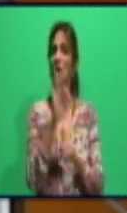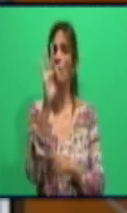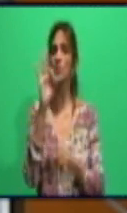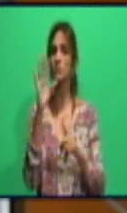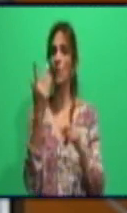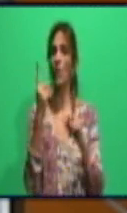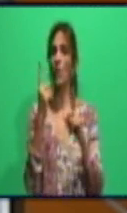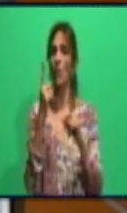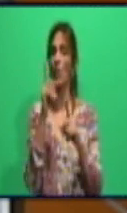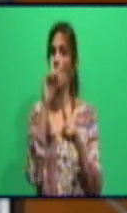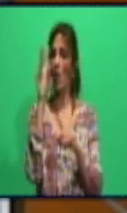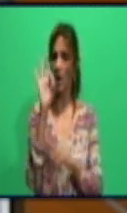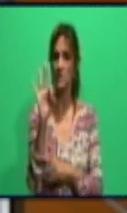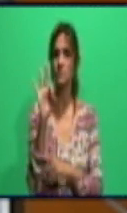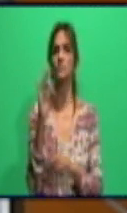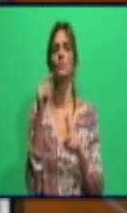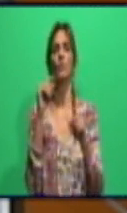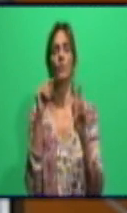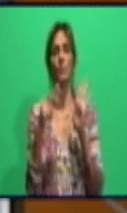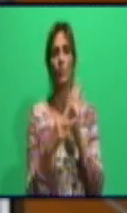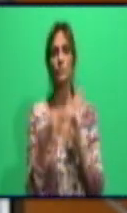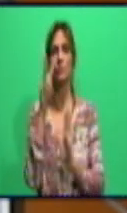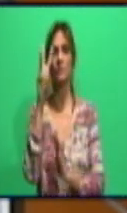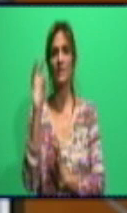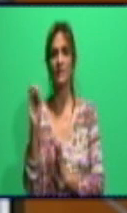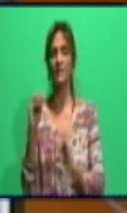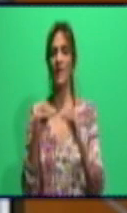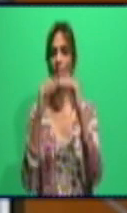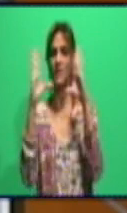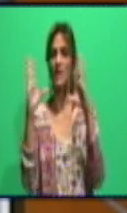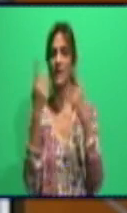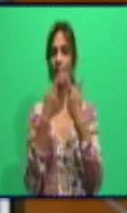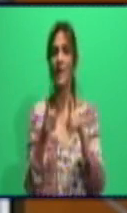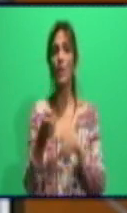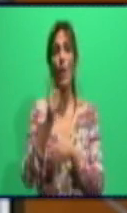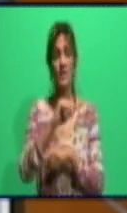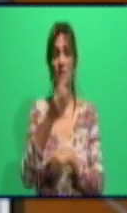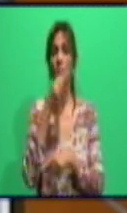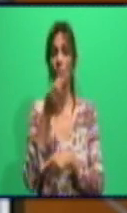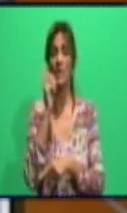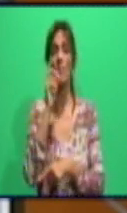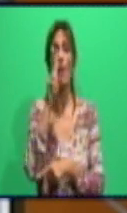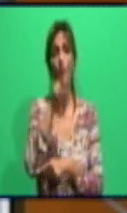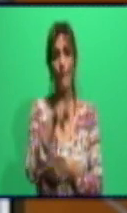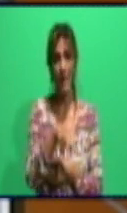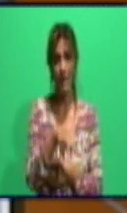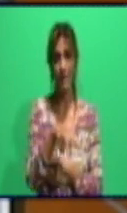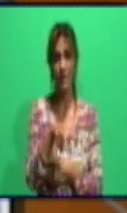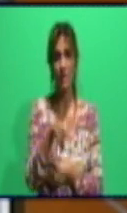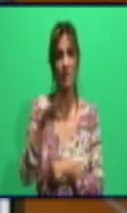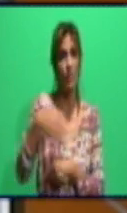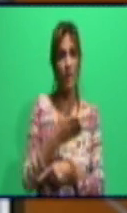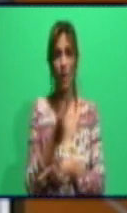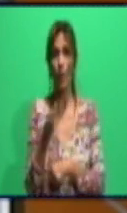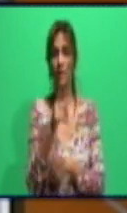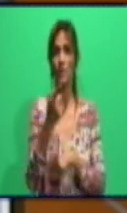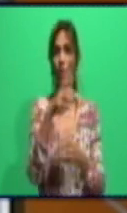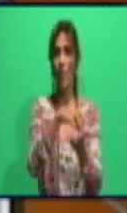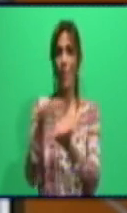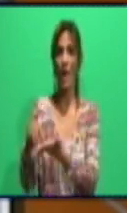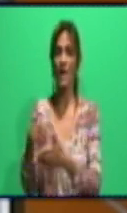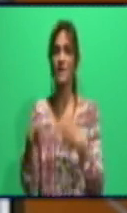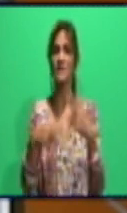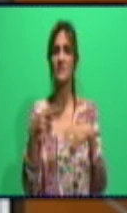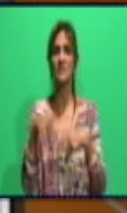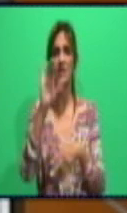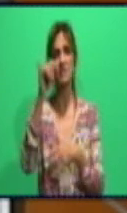mañana, pero pudimos apreciar ayer en un recorrido que se realizó por las oficinas comerciales, al menos aquí en Bayama, que sobre las 7 y 30 de